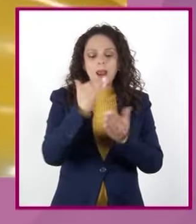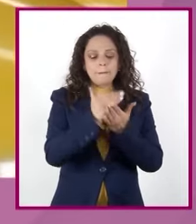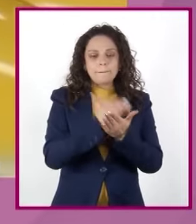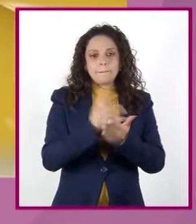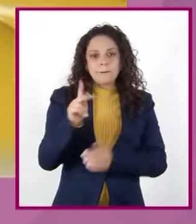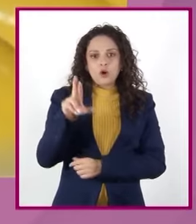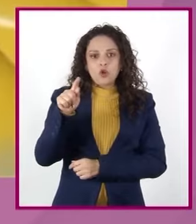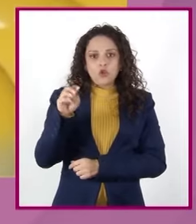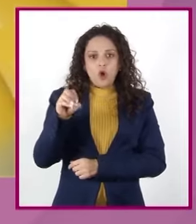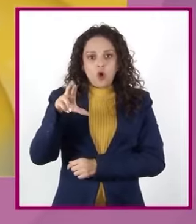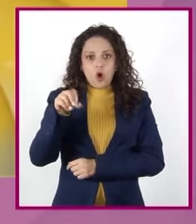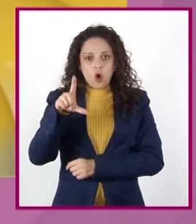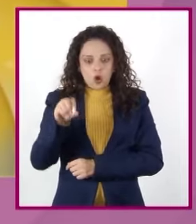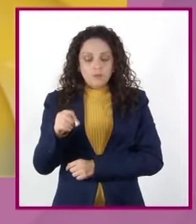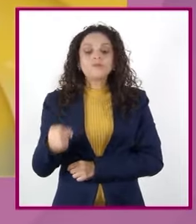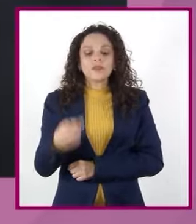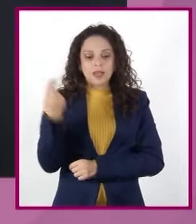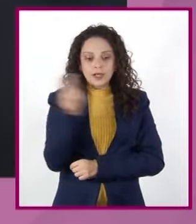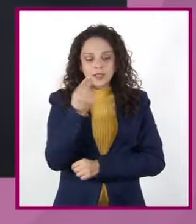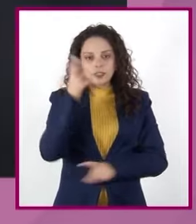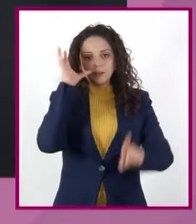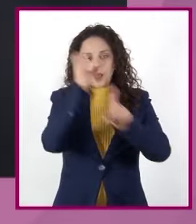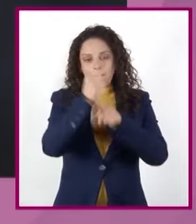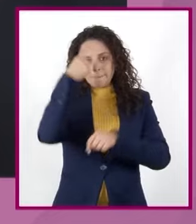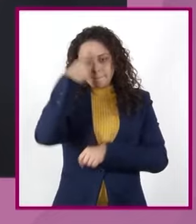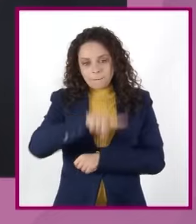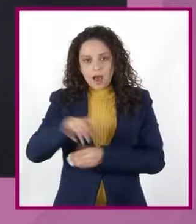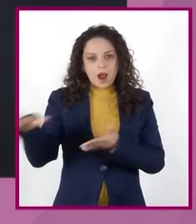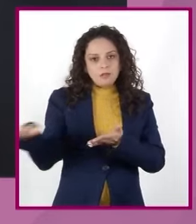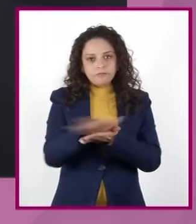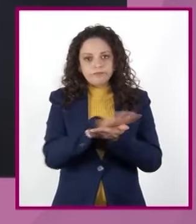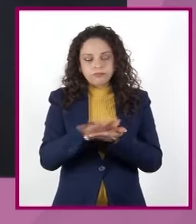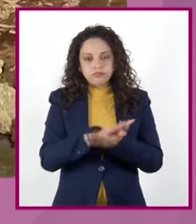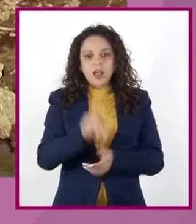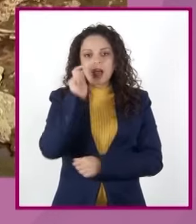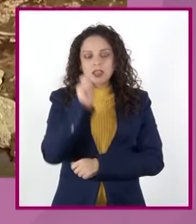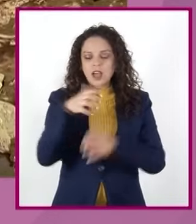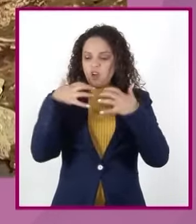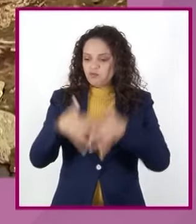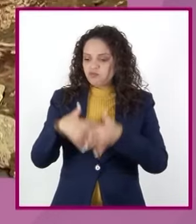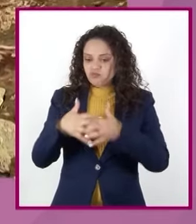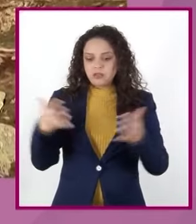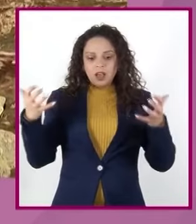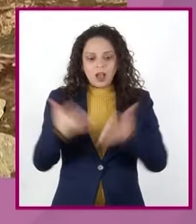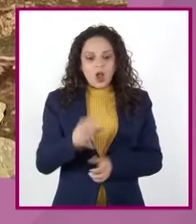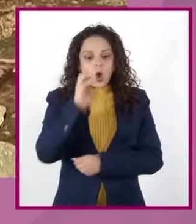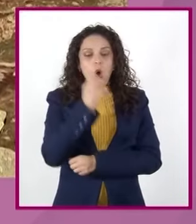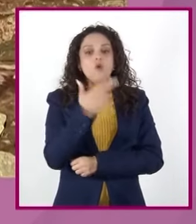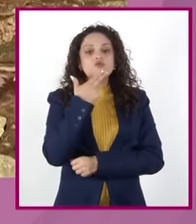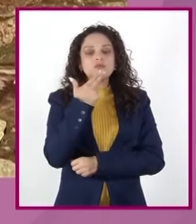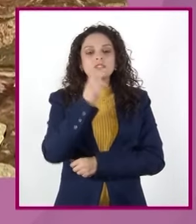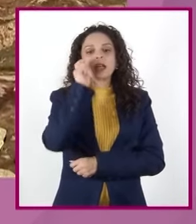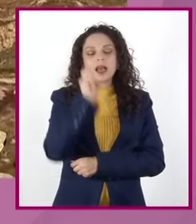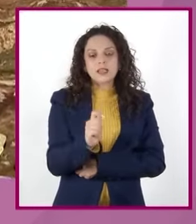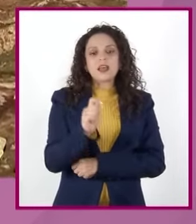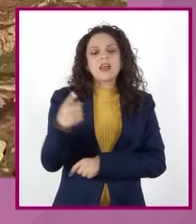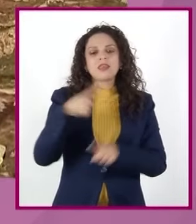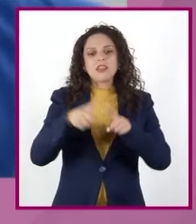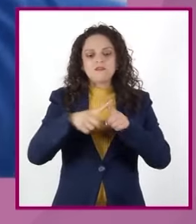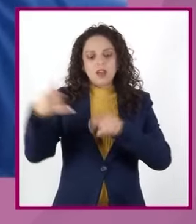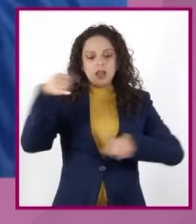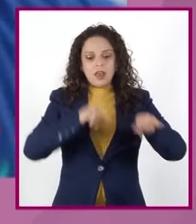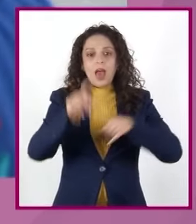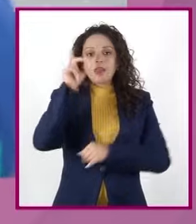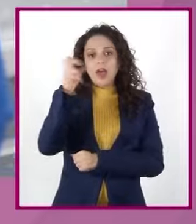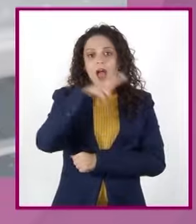estableció metas para eliminar el consumo y producción de las sustancias Que dañan la capa estratosférica de ozono